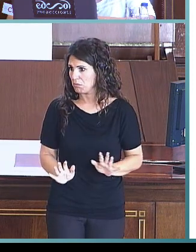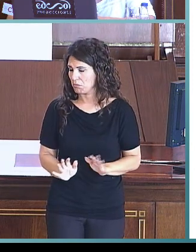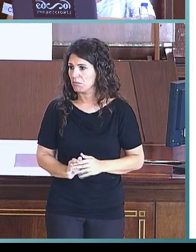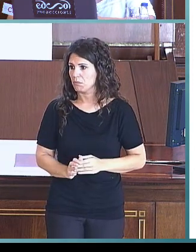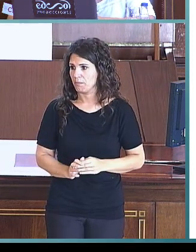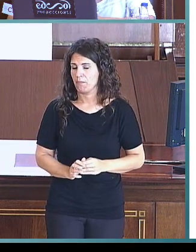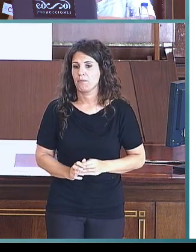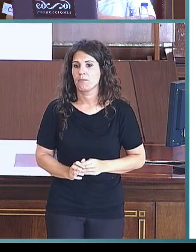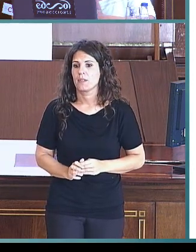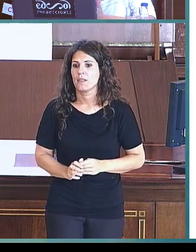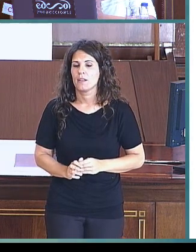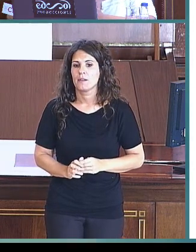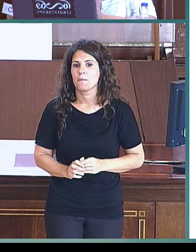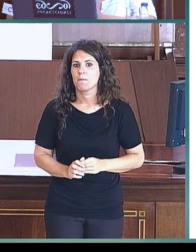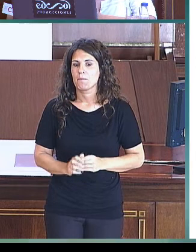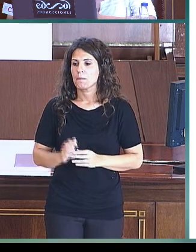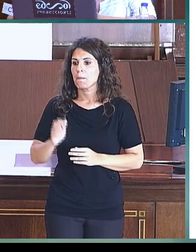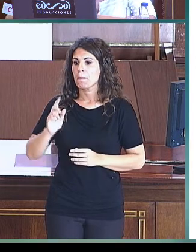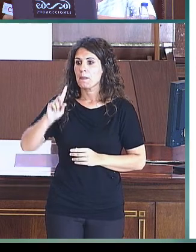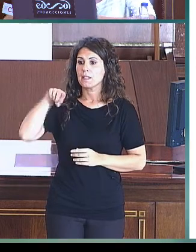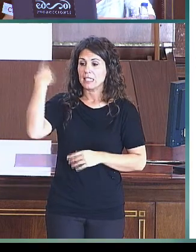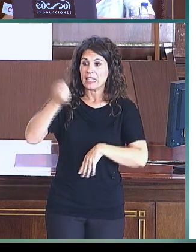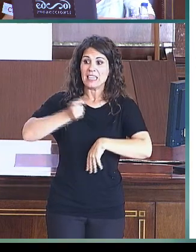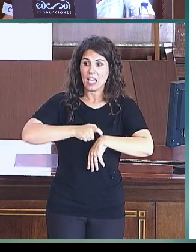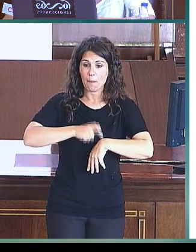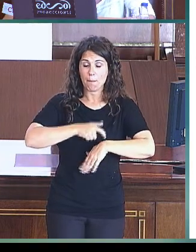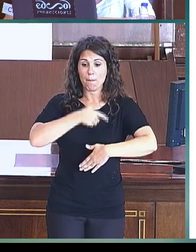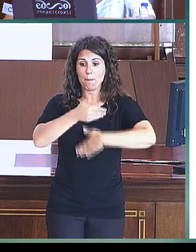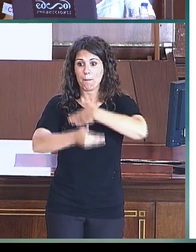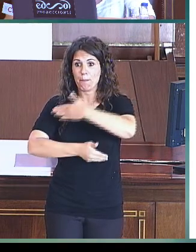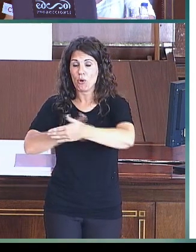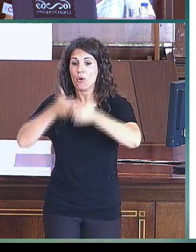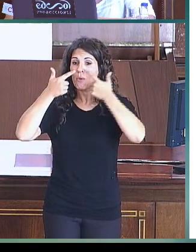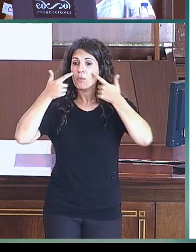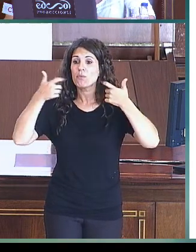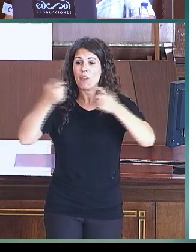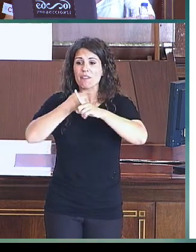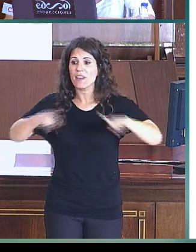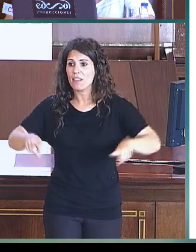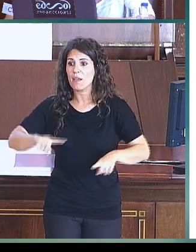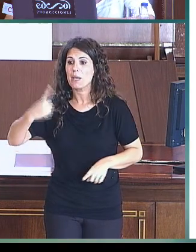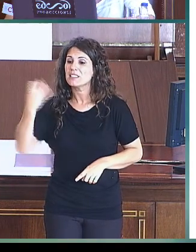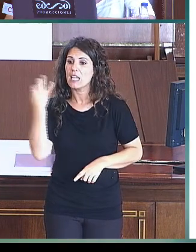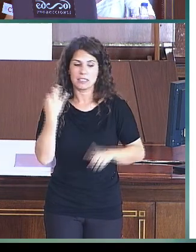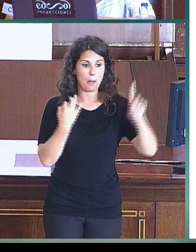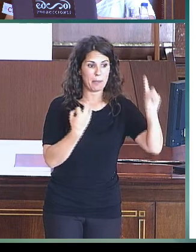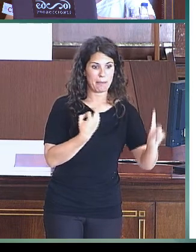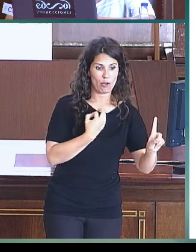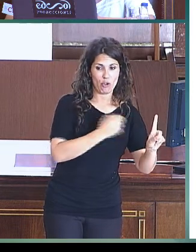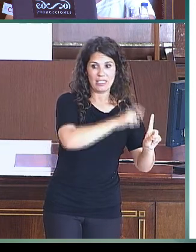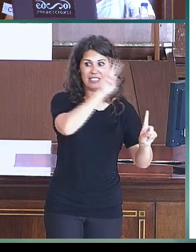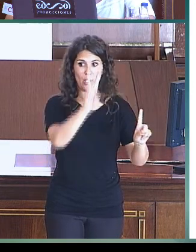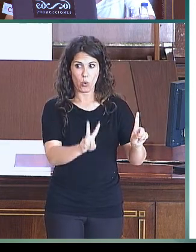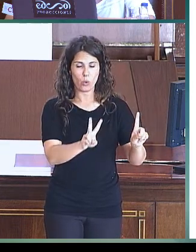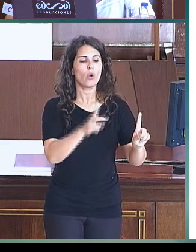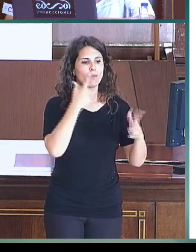Las diferencias significativas a lo largo del tiempo las encontramos entre el primer y el segundo curso, entre el